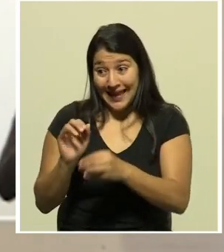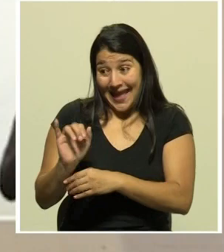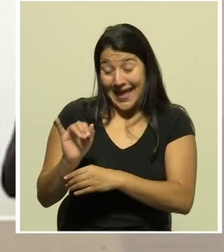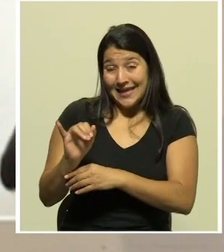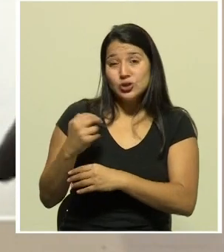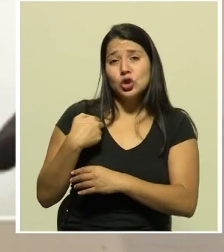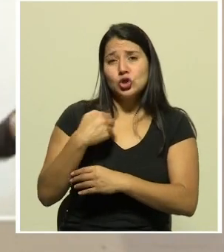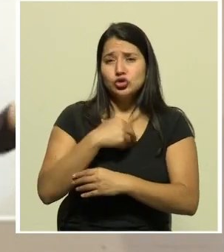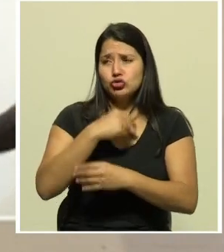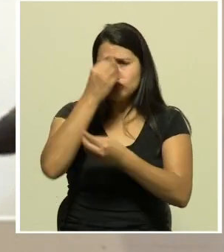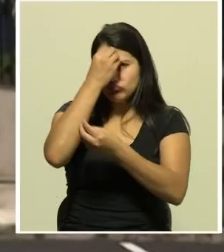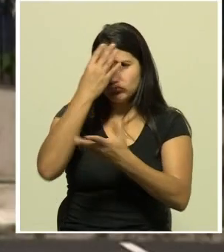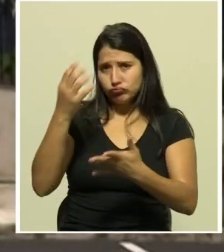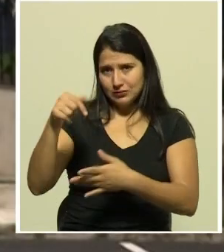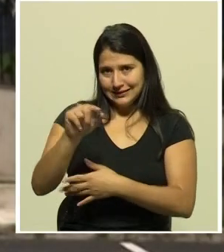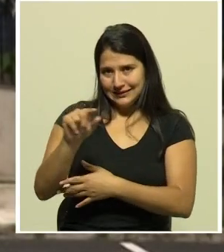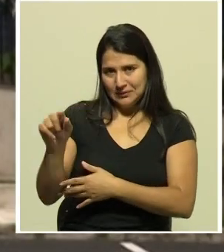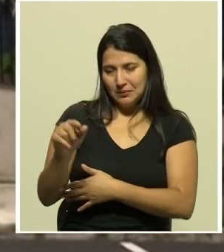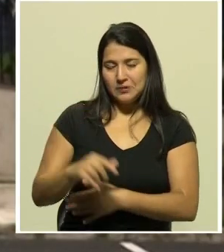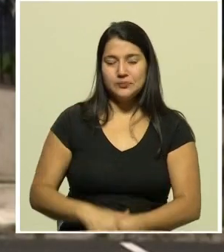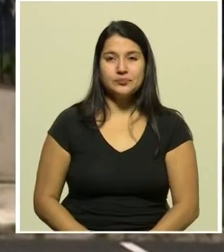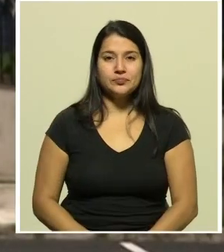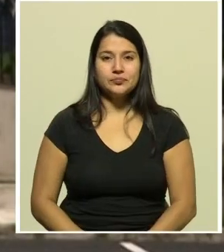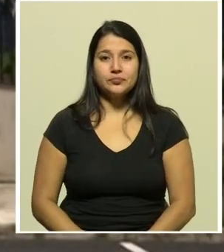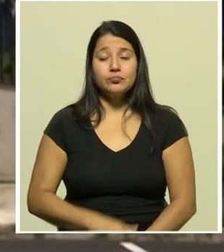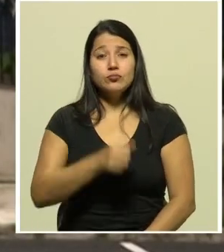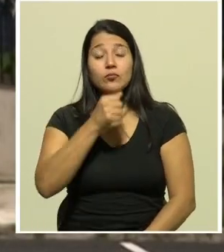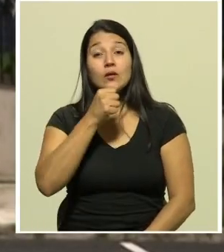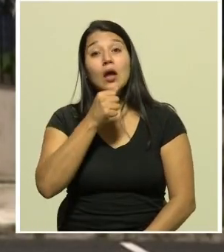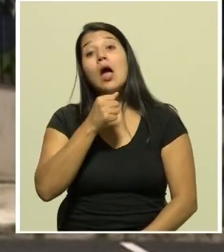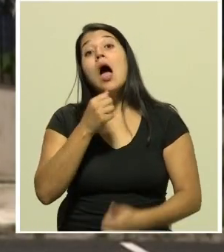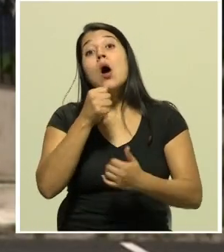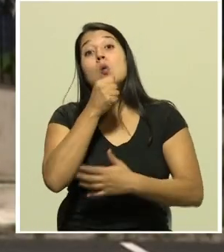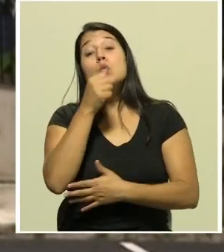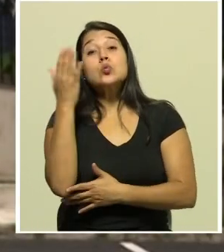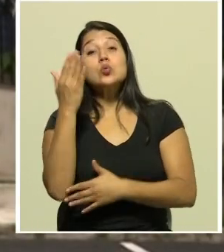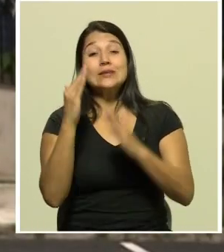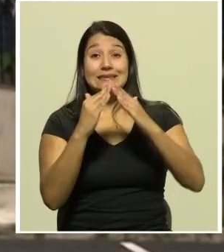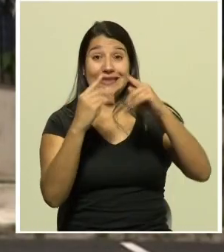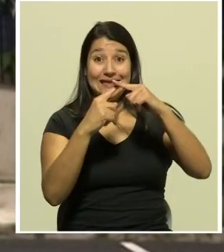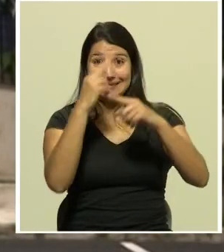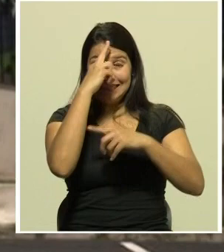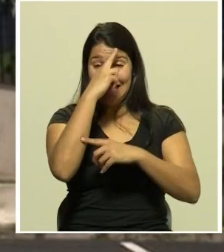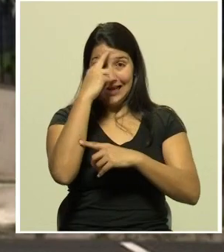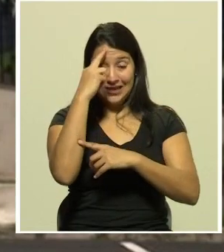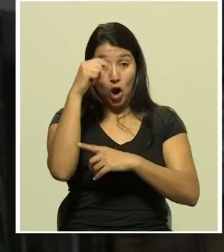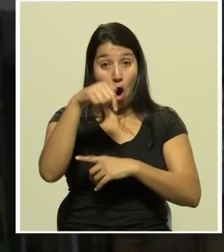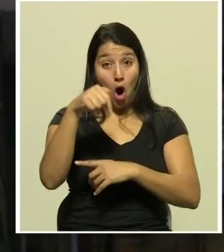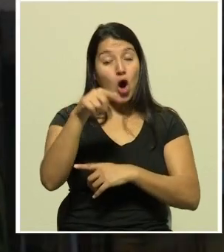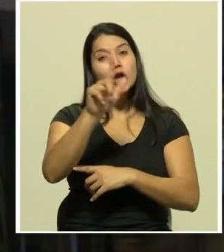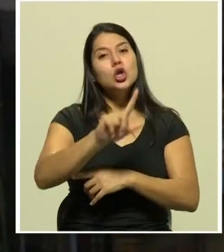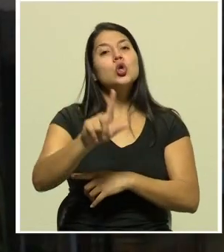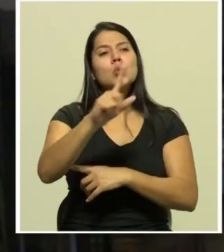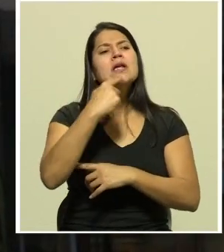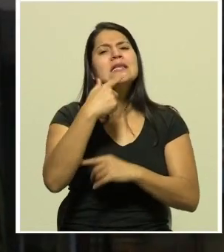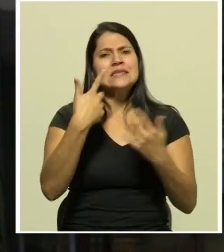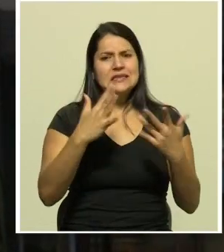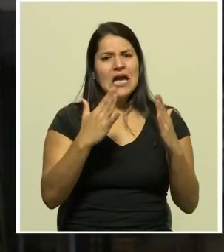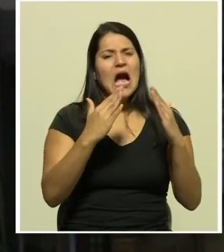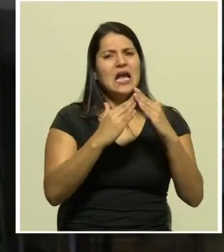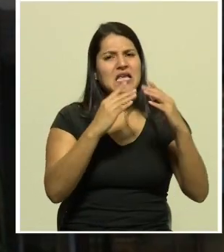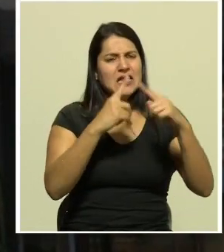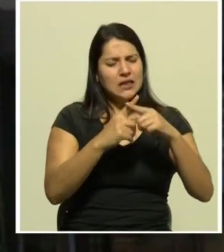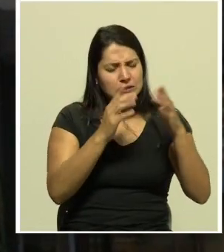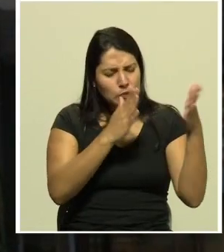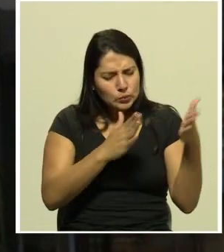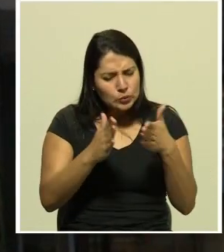en el transcurso de la semana. La conferencia episcopal informó este lunes que las parroquias vienen organizándose para realizar las misas con